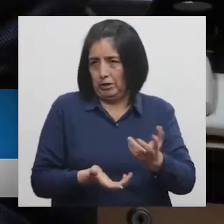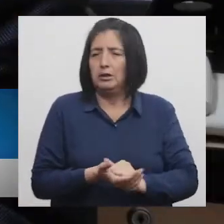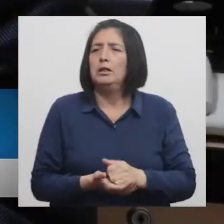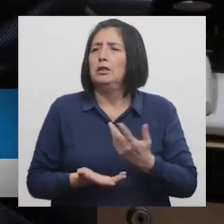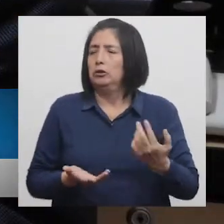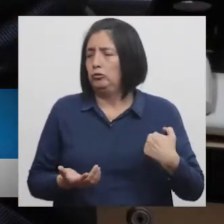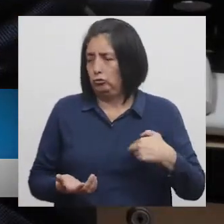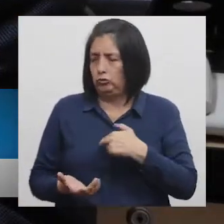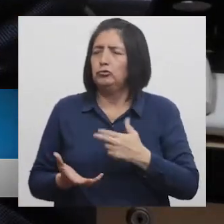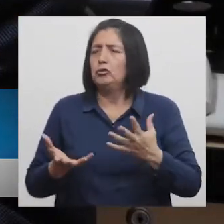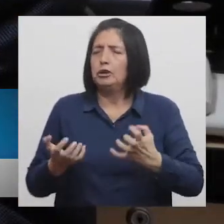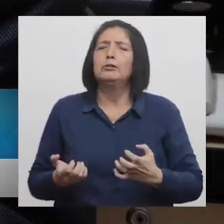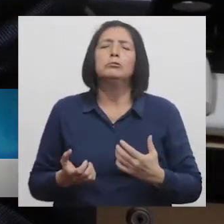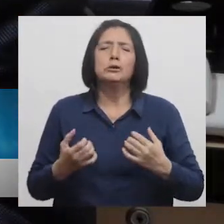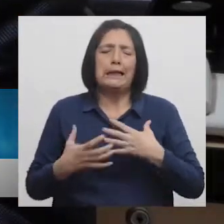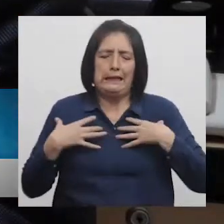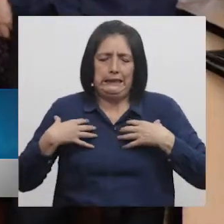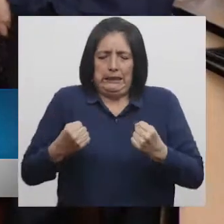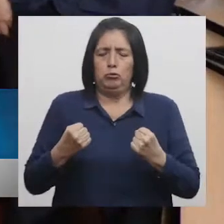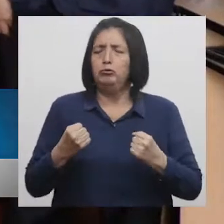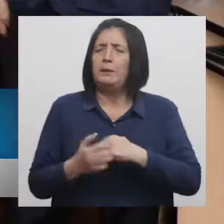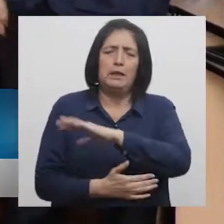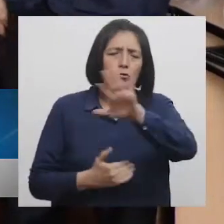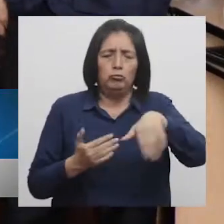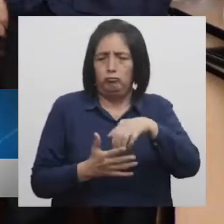Queremos que la salud sea universal, que llegue a todos.